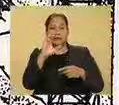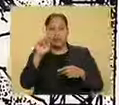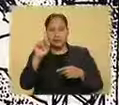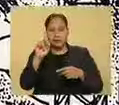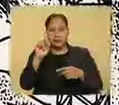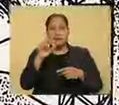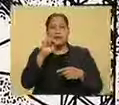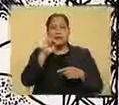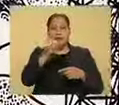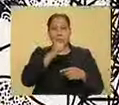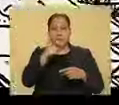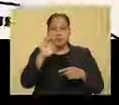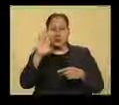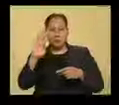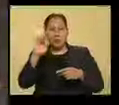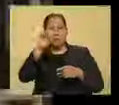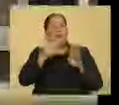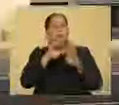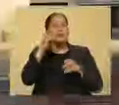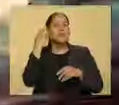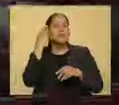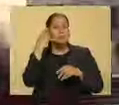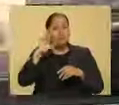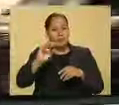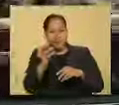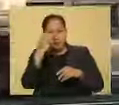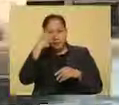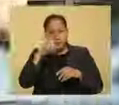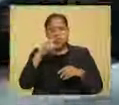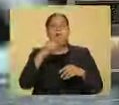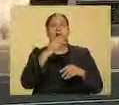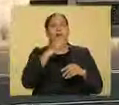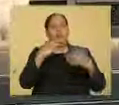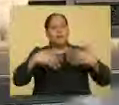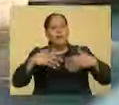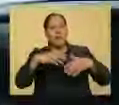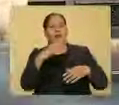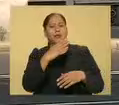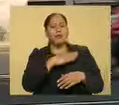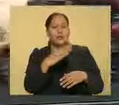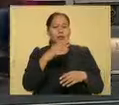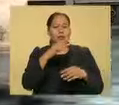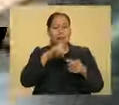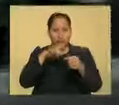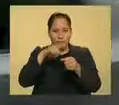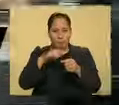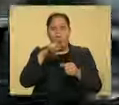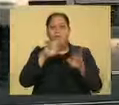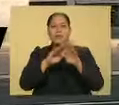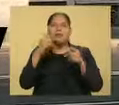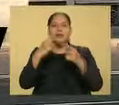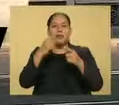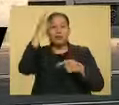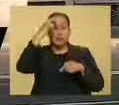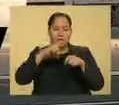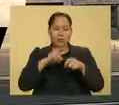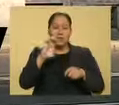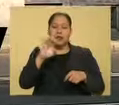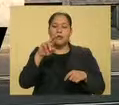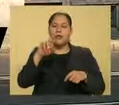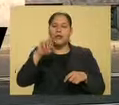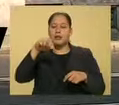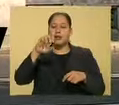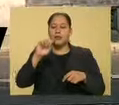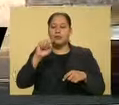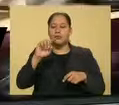la Estación del Buen Tono. Esa empresa tenía un empresario visionario genial, Ernesto Pujibet, que incluso hay